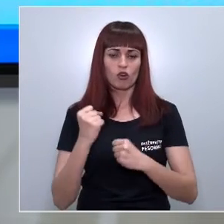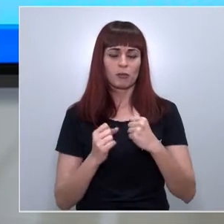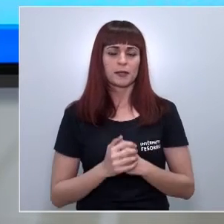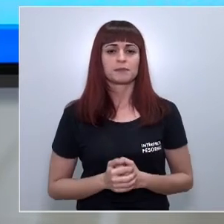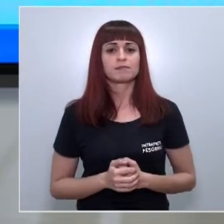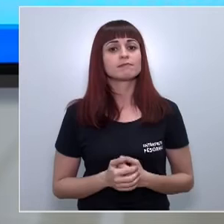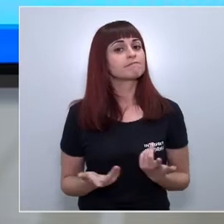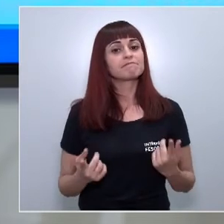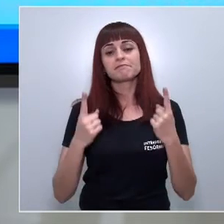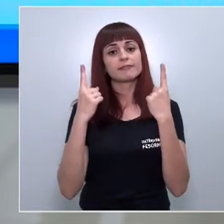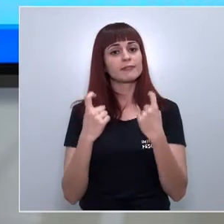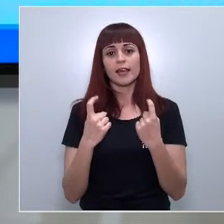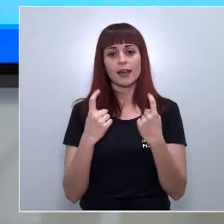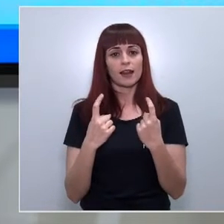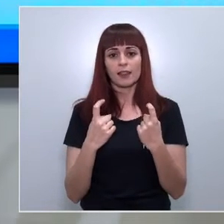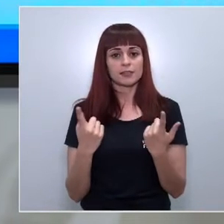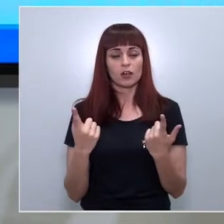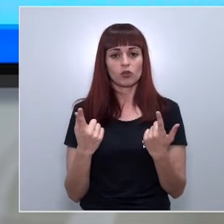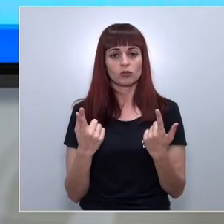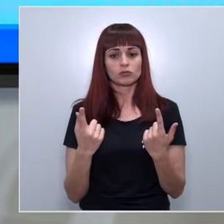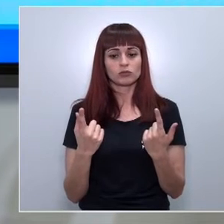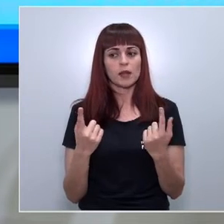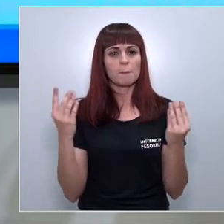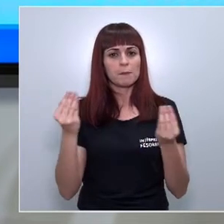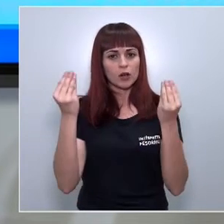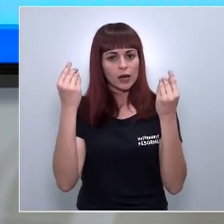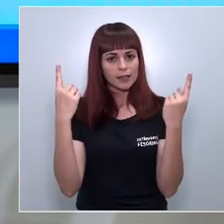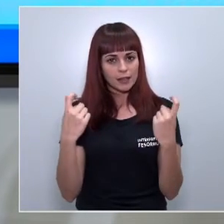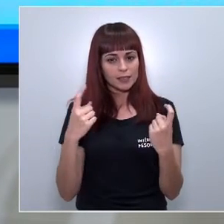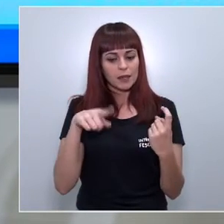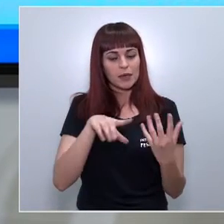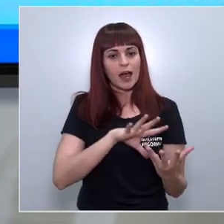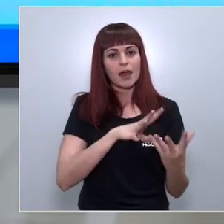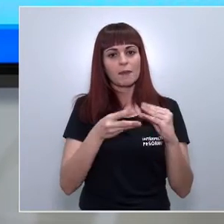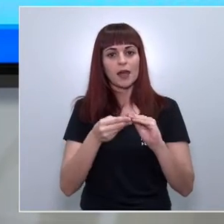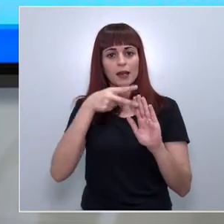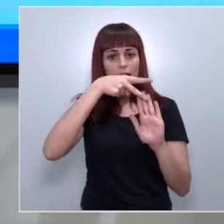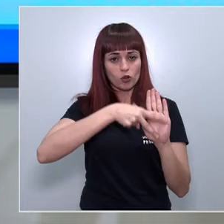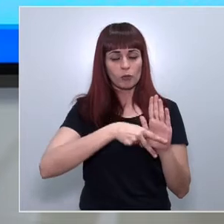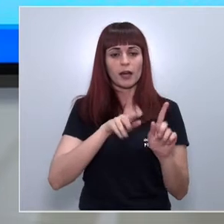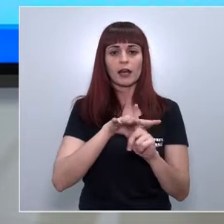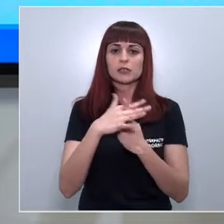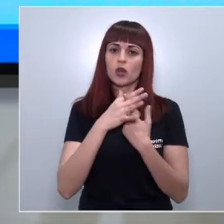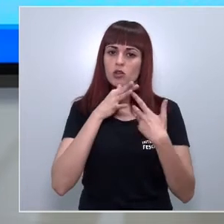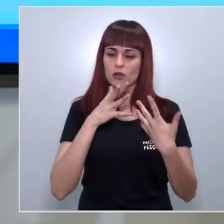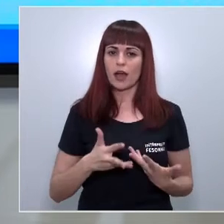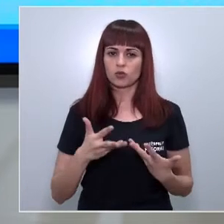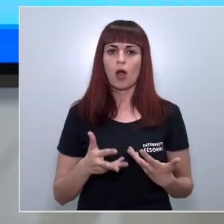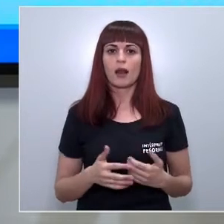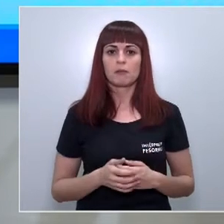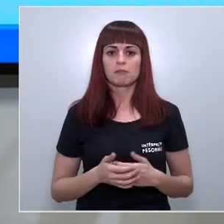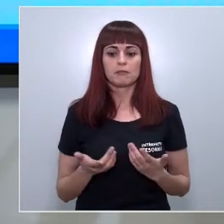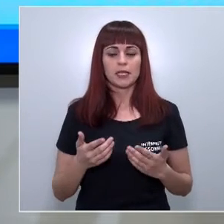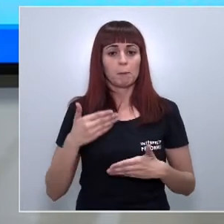Era necesario acometer las mejoras oportunas, adaptar la norma a la situación actual y agilizar